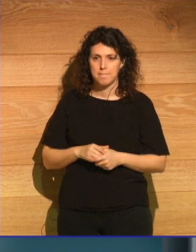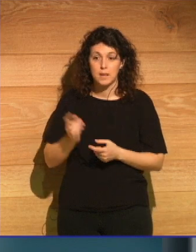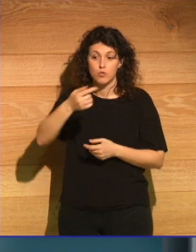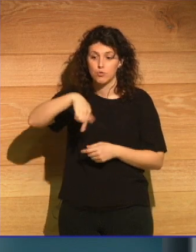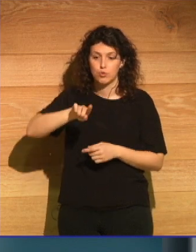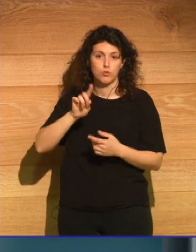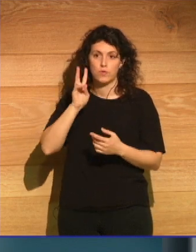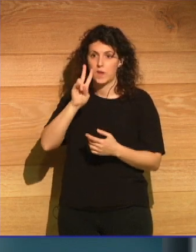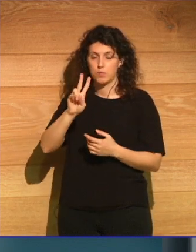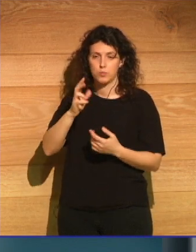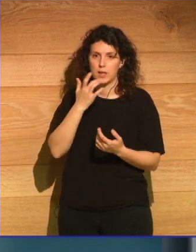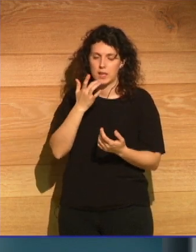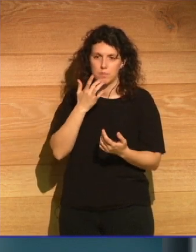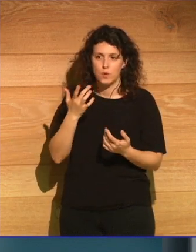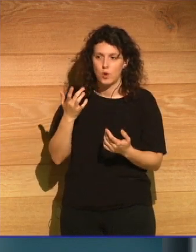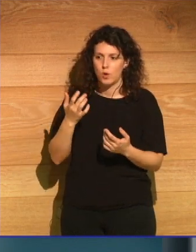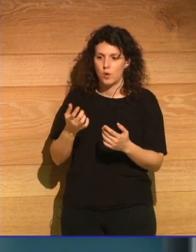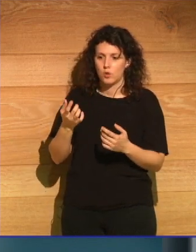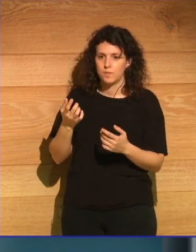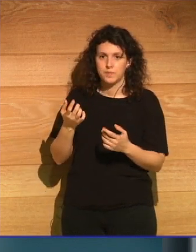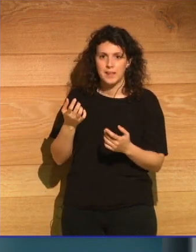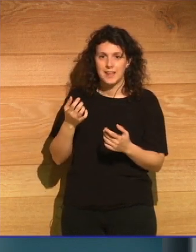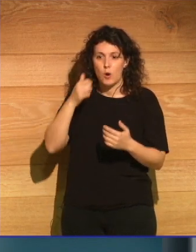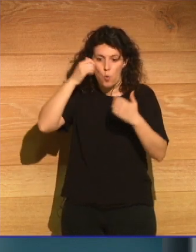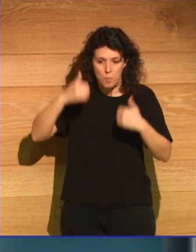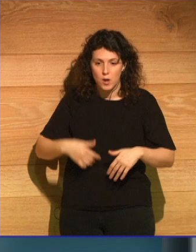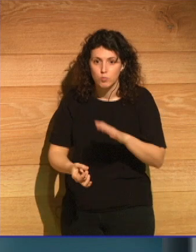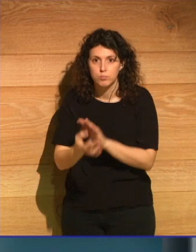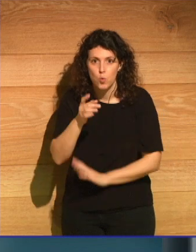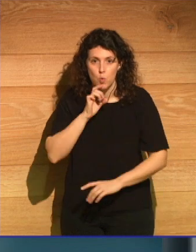fijamos en los orígenes de la especie humana,